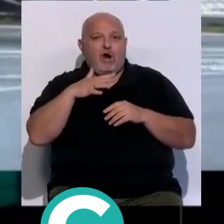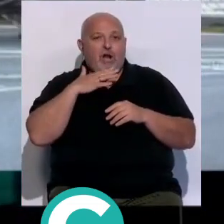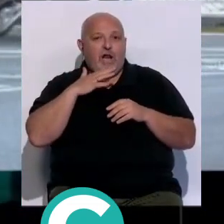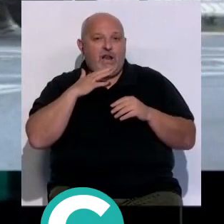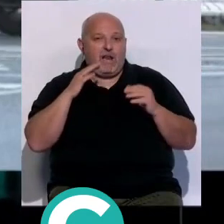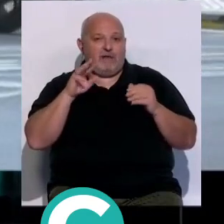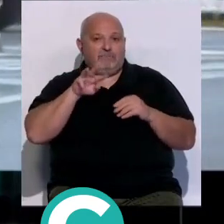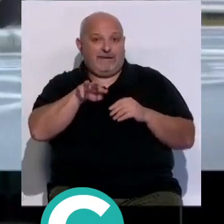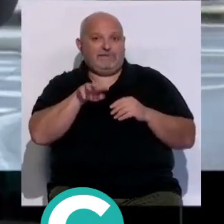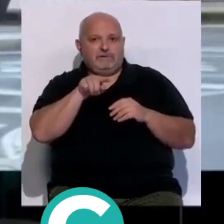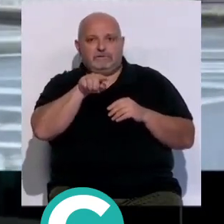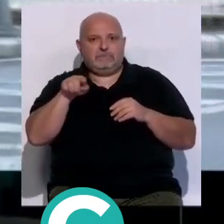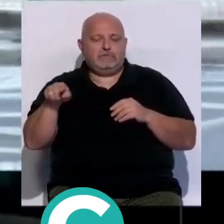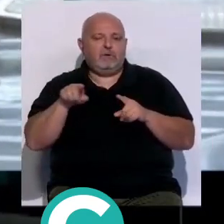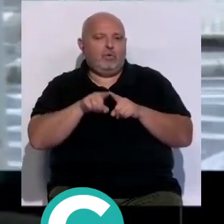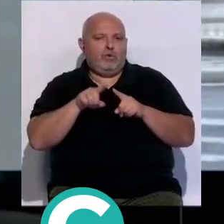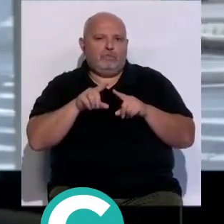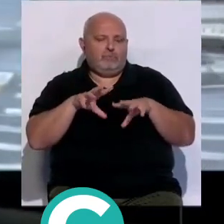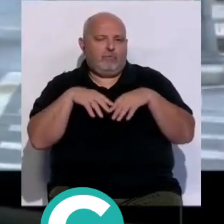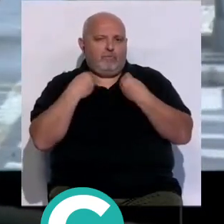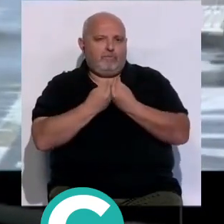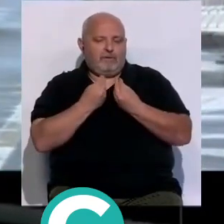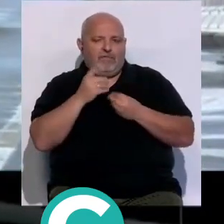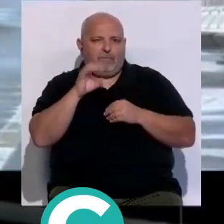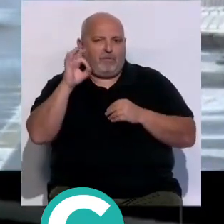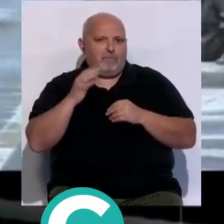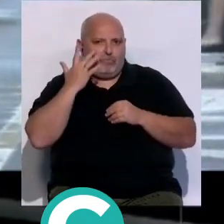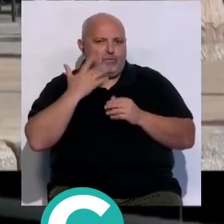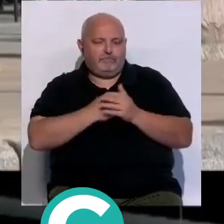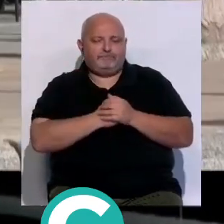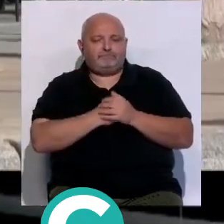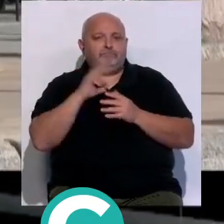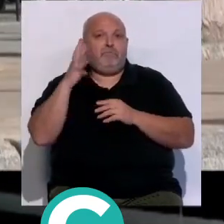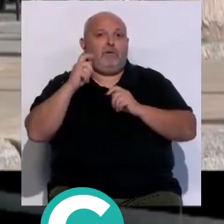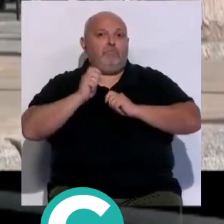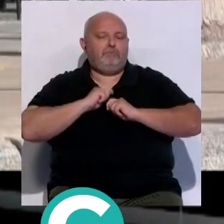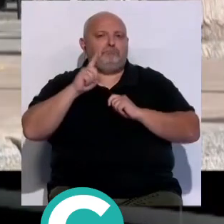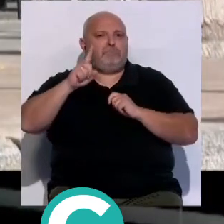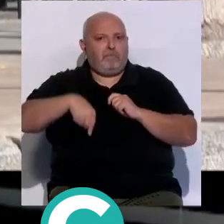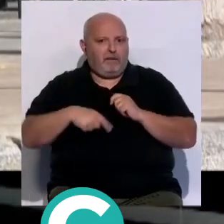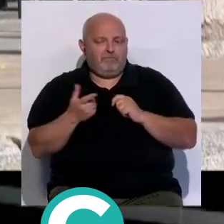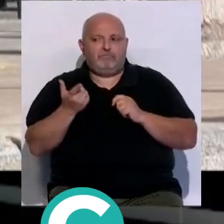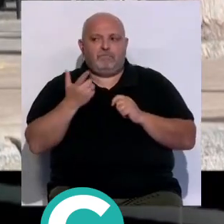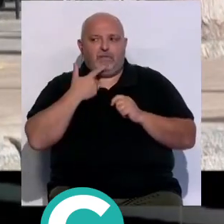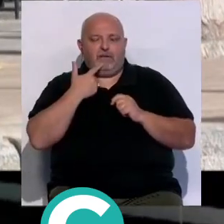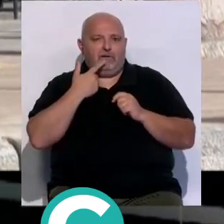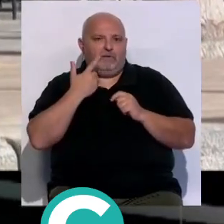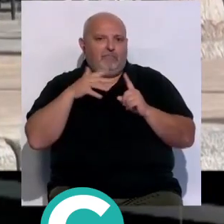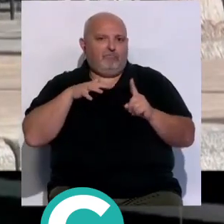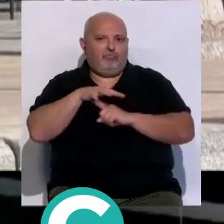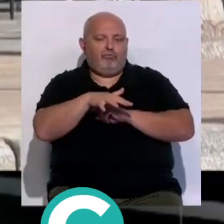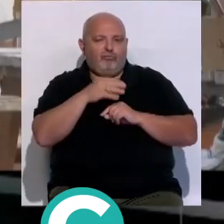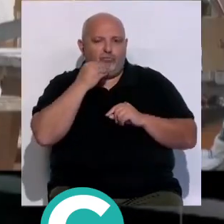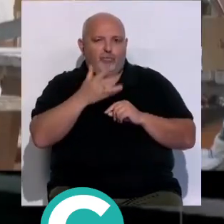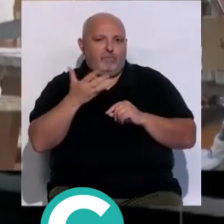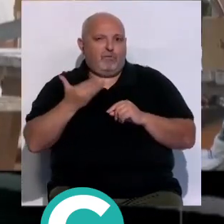prácticamente ha estado en un lleno técnico casi del 100%. El buen tiempo ha estado presente, lo cual es fundamental